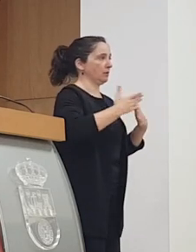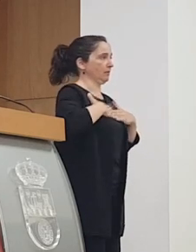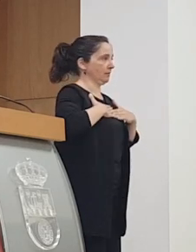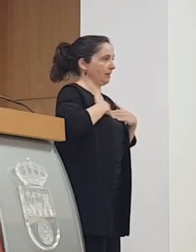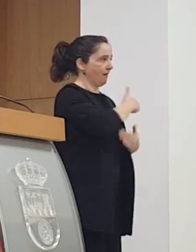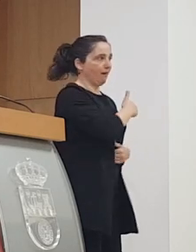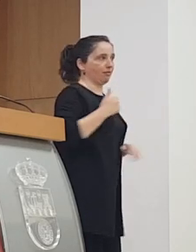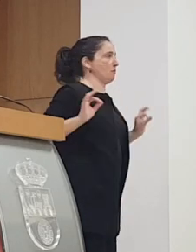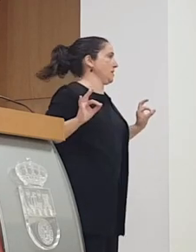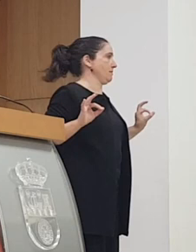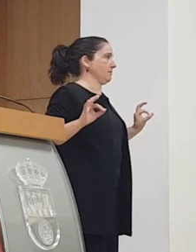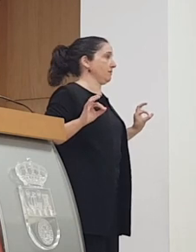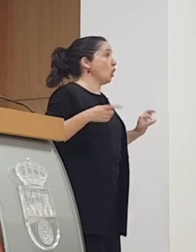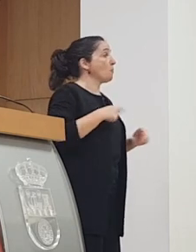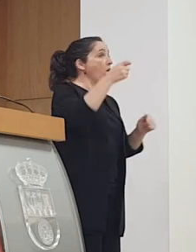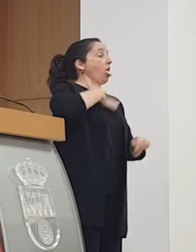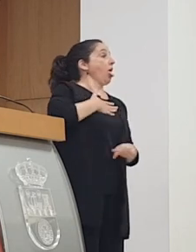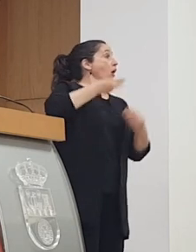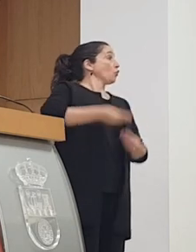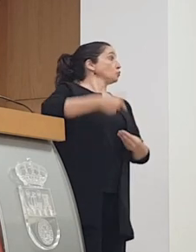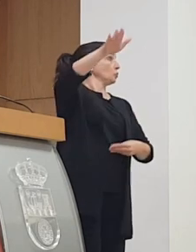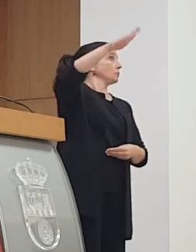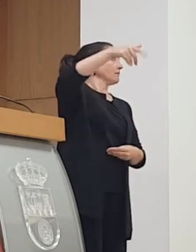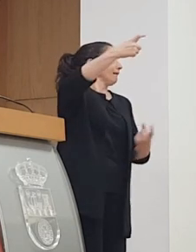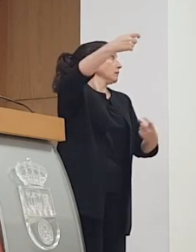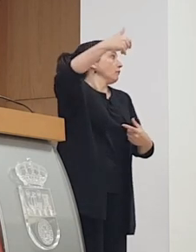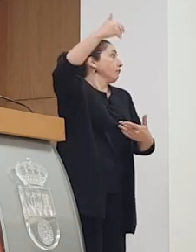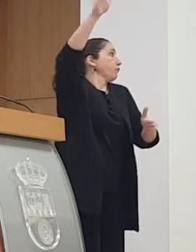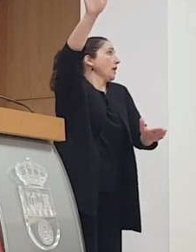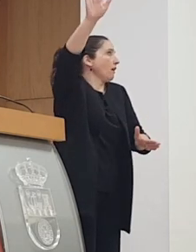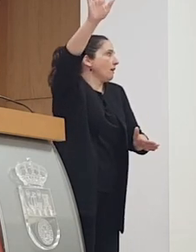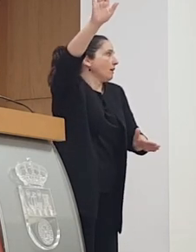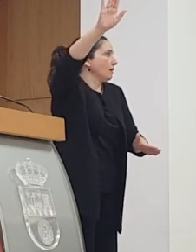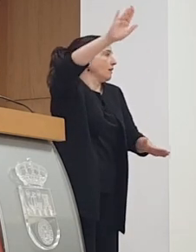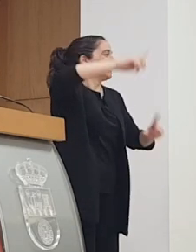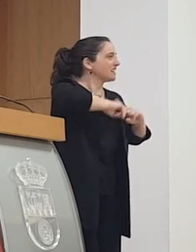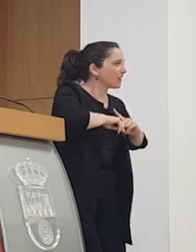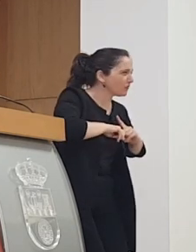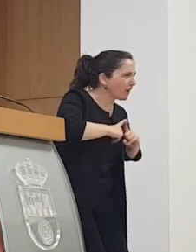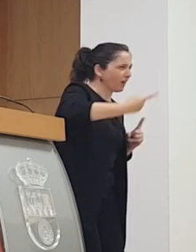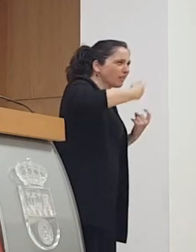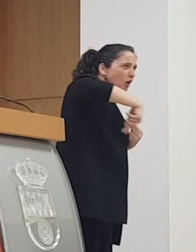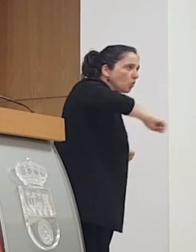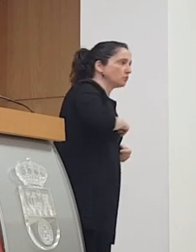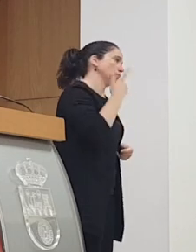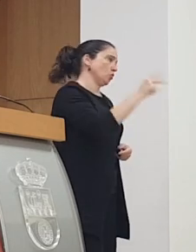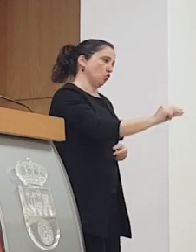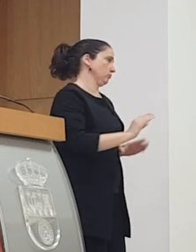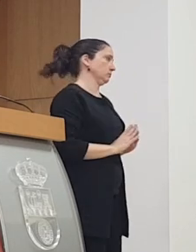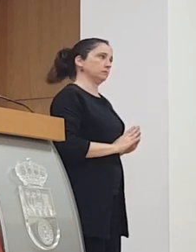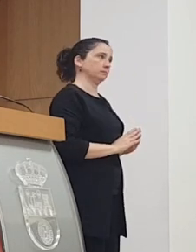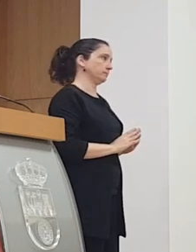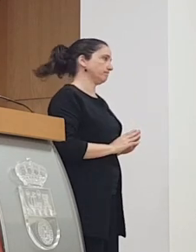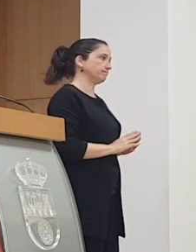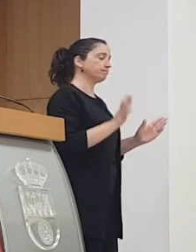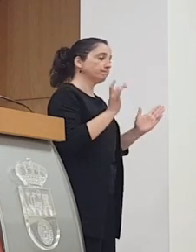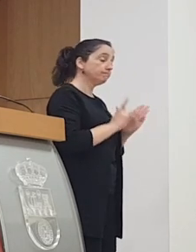no podemos para satisfacer necesidades que no son propias sacrificar las necesidades y los intereses de los cántabros lo